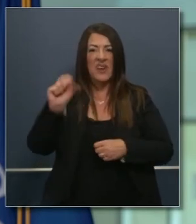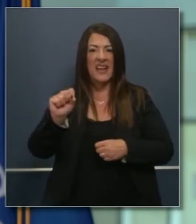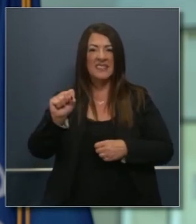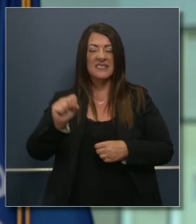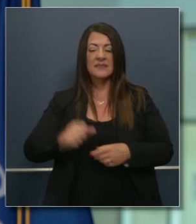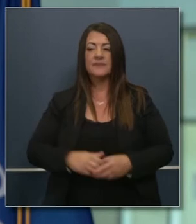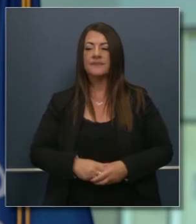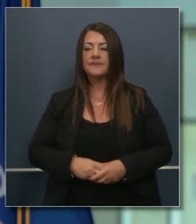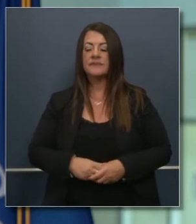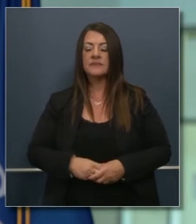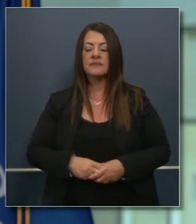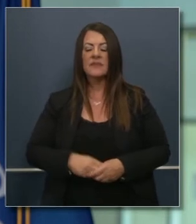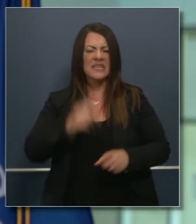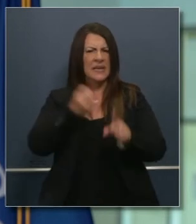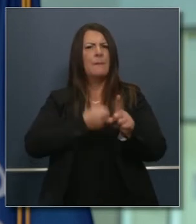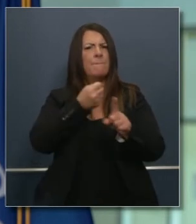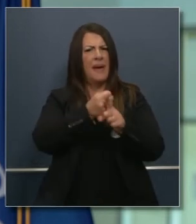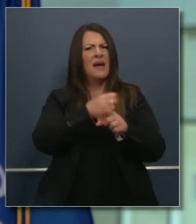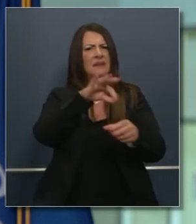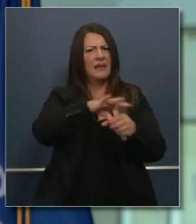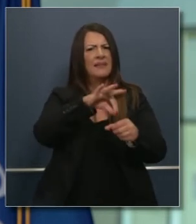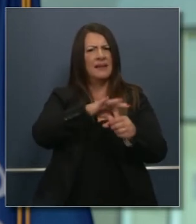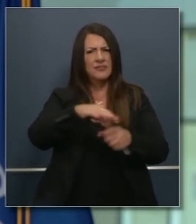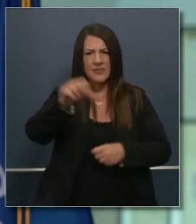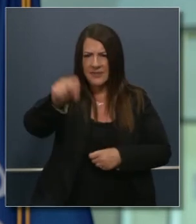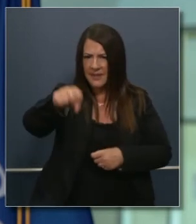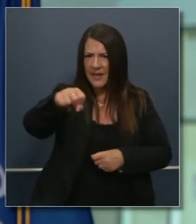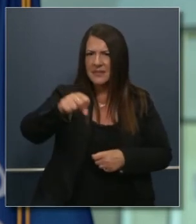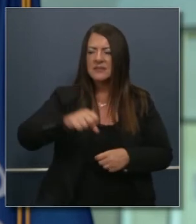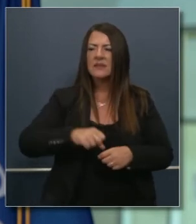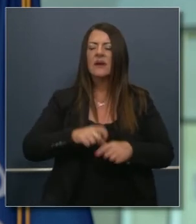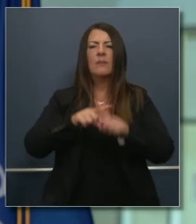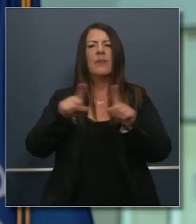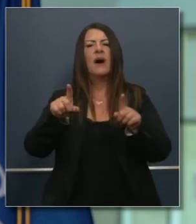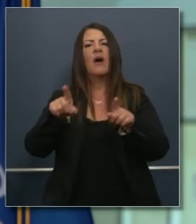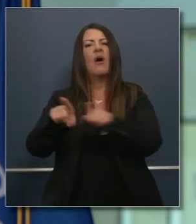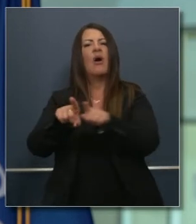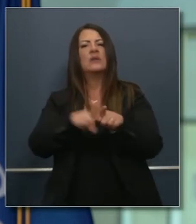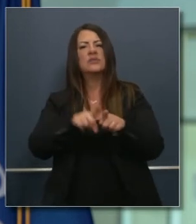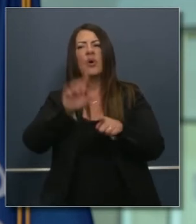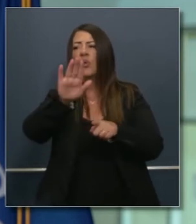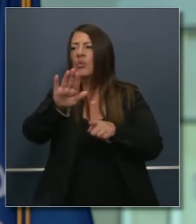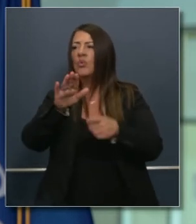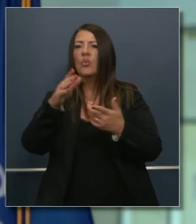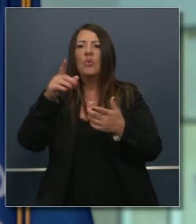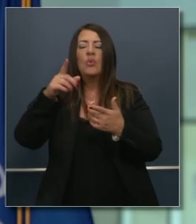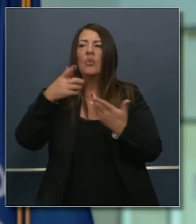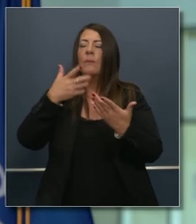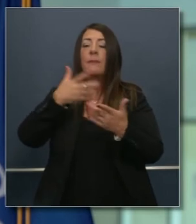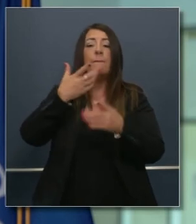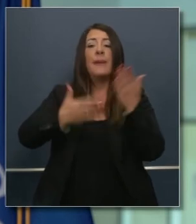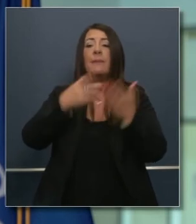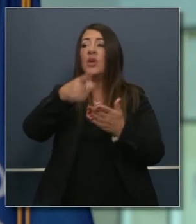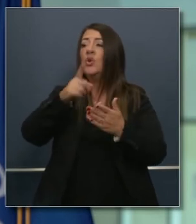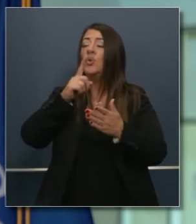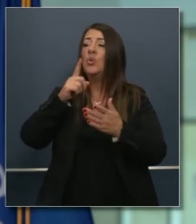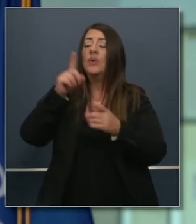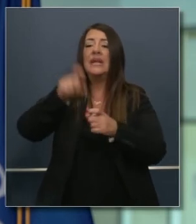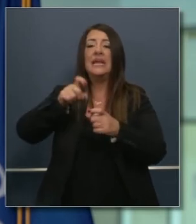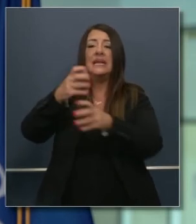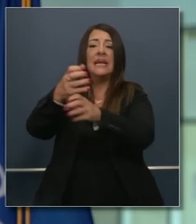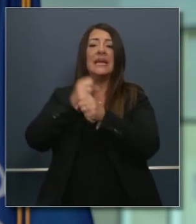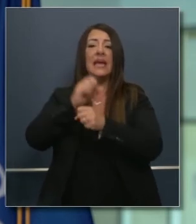correo esto podría ser un impacto no solamente a la elección sino la disponibilidad o la habilidad de obtener cuidado prescripciones médicas por ejemplo